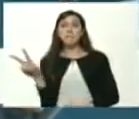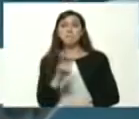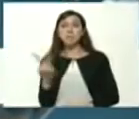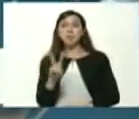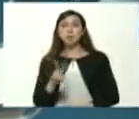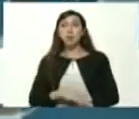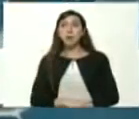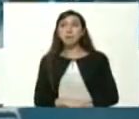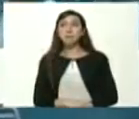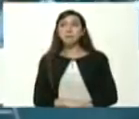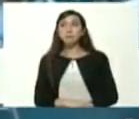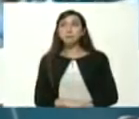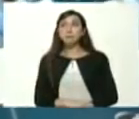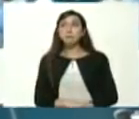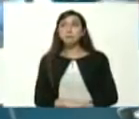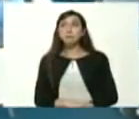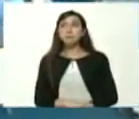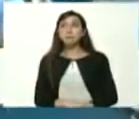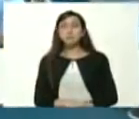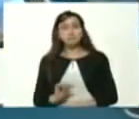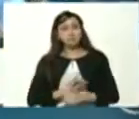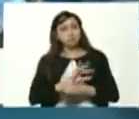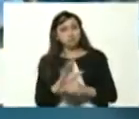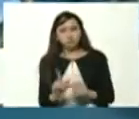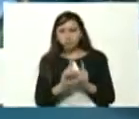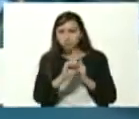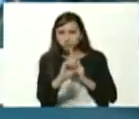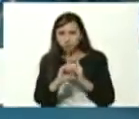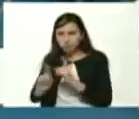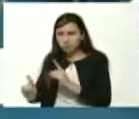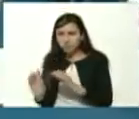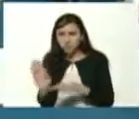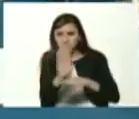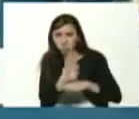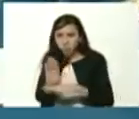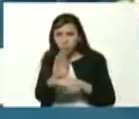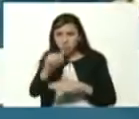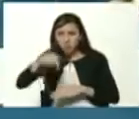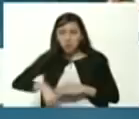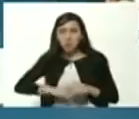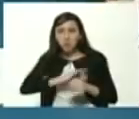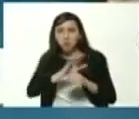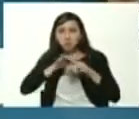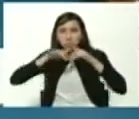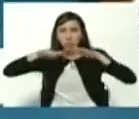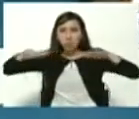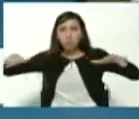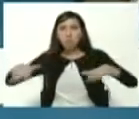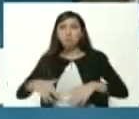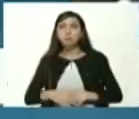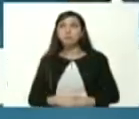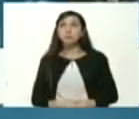Moros tomando las medidas de bioseguridad en medio de la pandemia por el COVID-19.